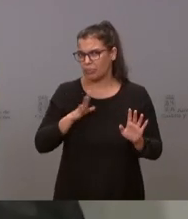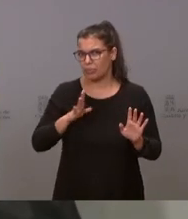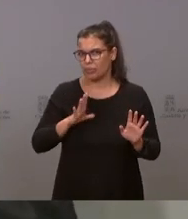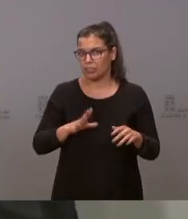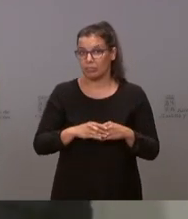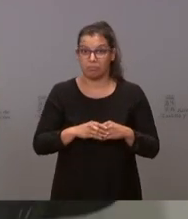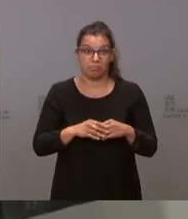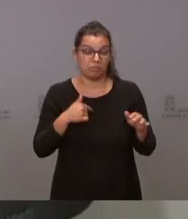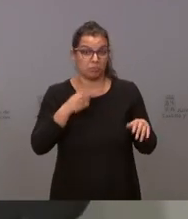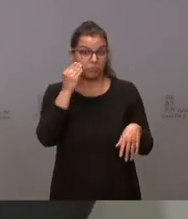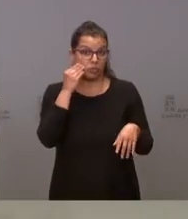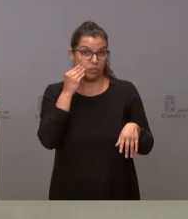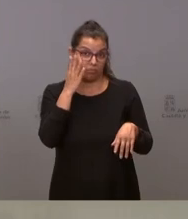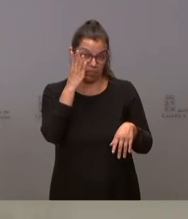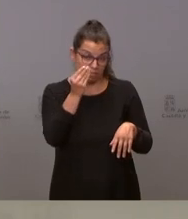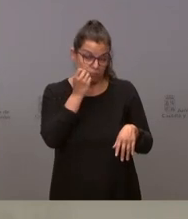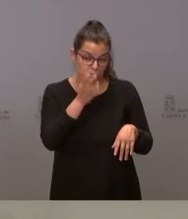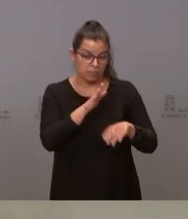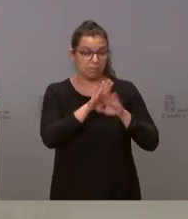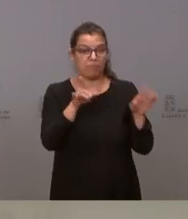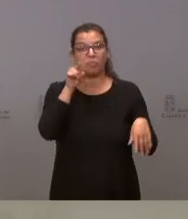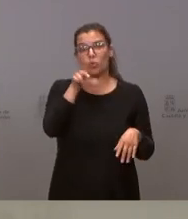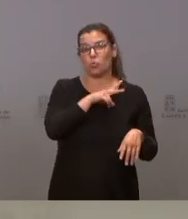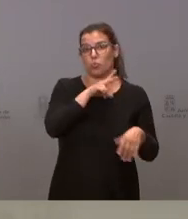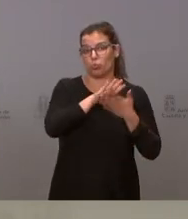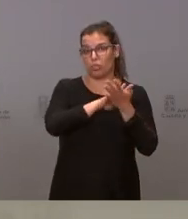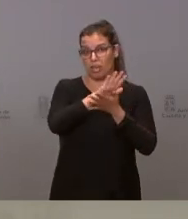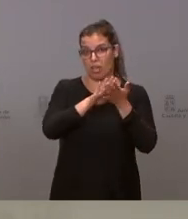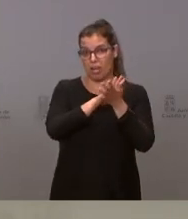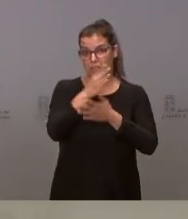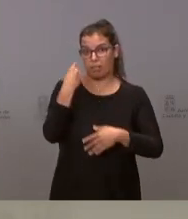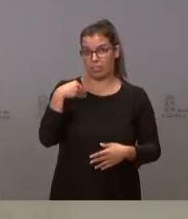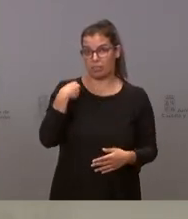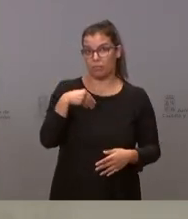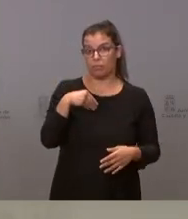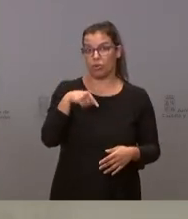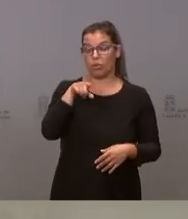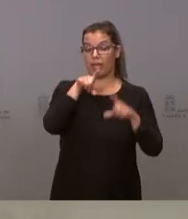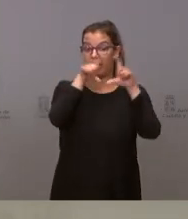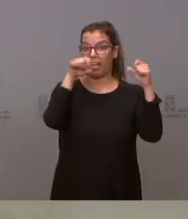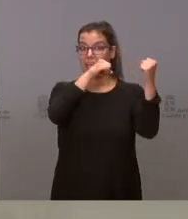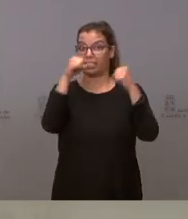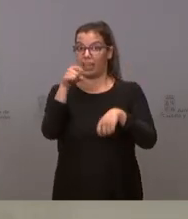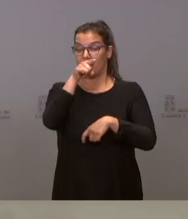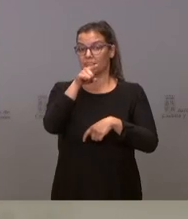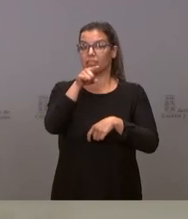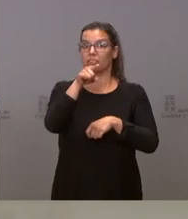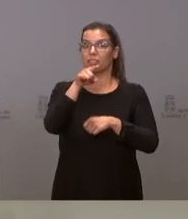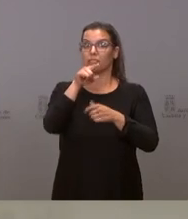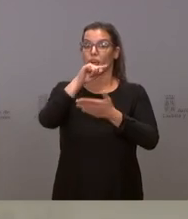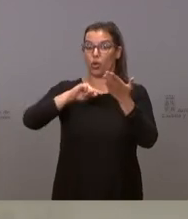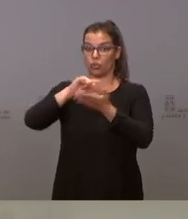Bueno, yo creo que se entiende muy bien. Usted ha hablado de que en estas entidades se va a cambiar la forma de